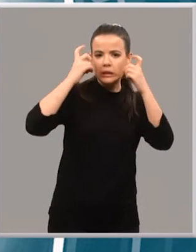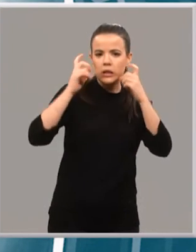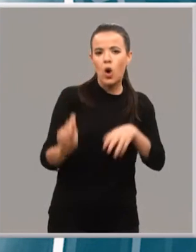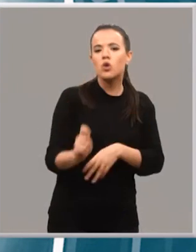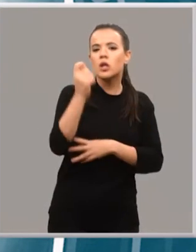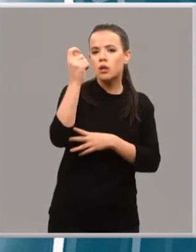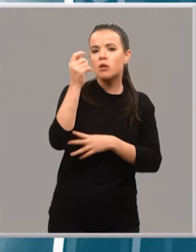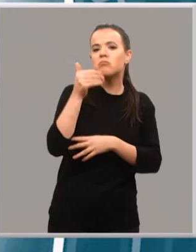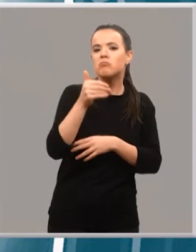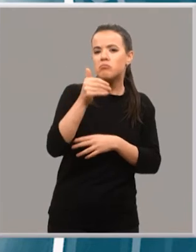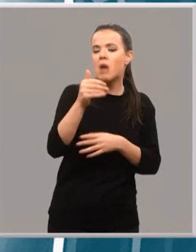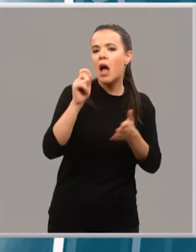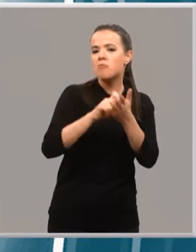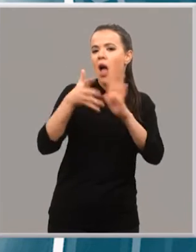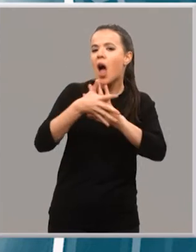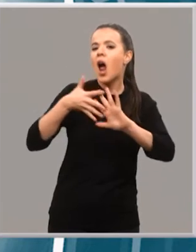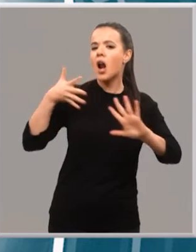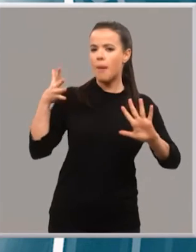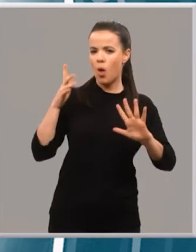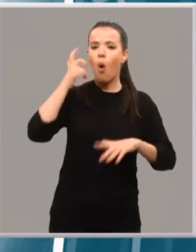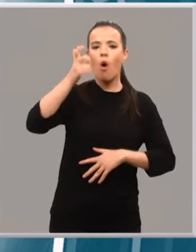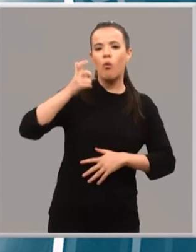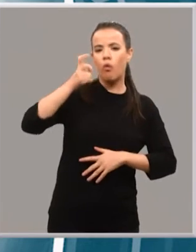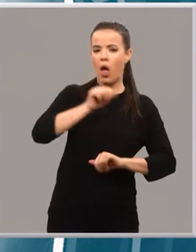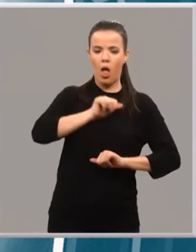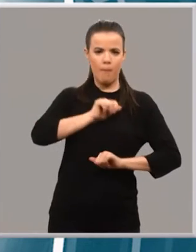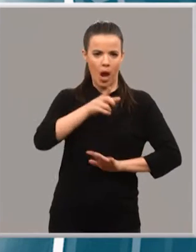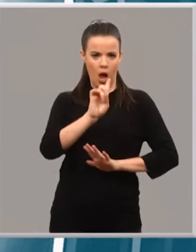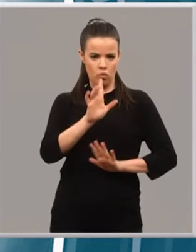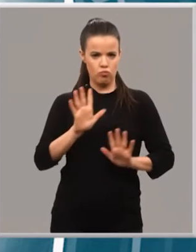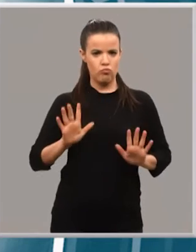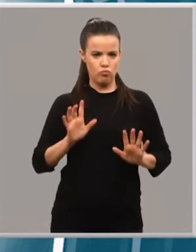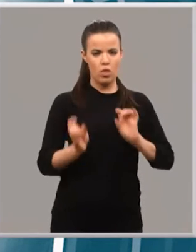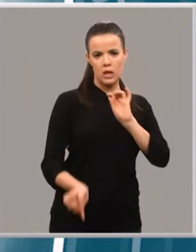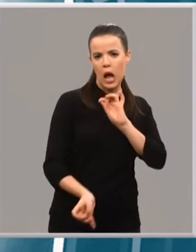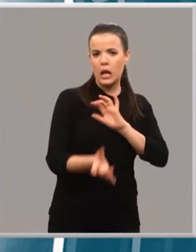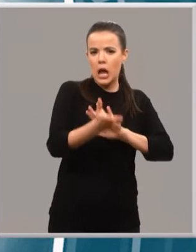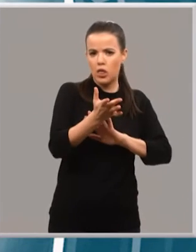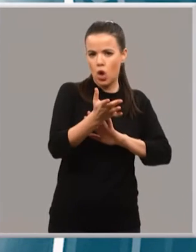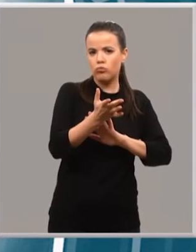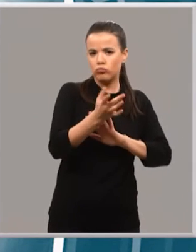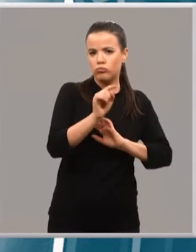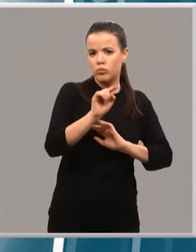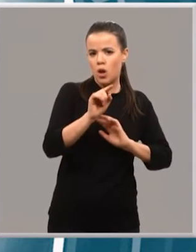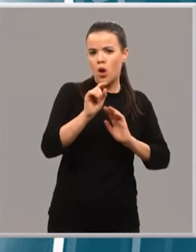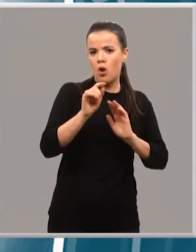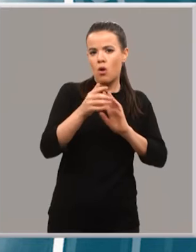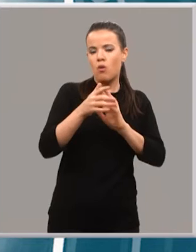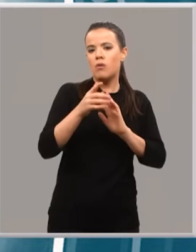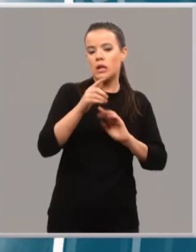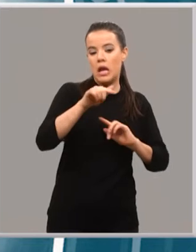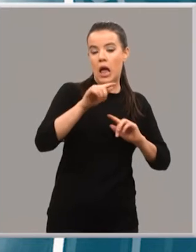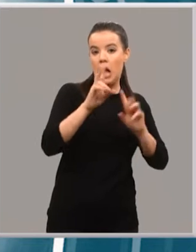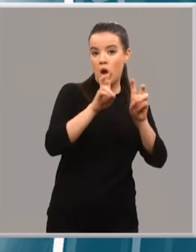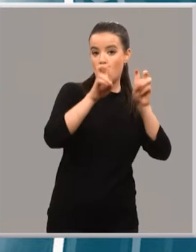rapidez para que no pase demasiado tiempo desde la creación de la nueva estación con